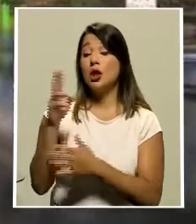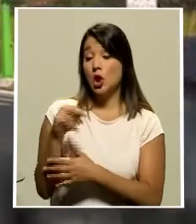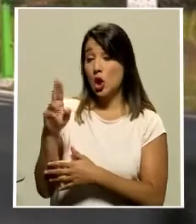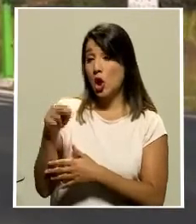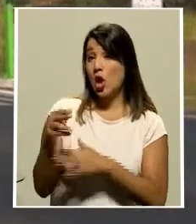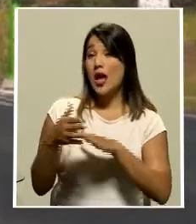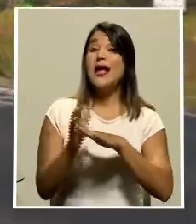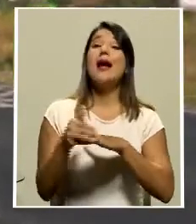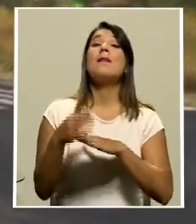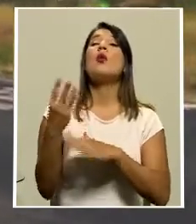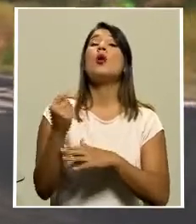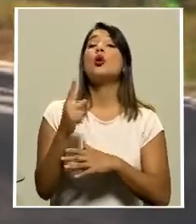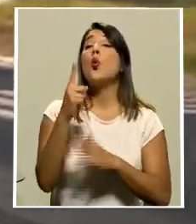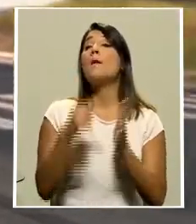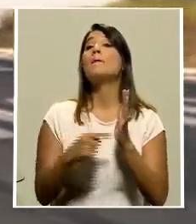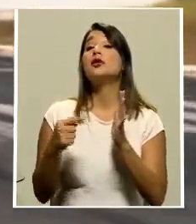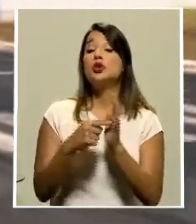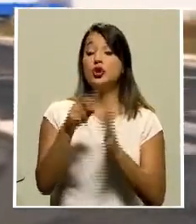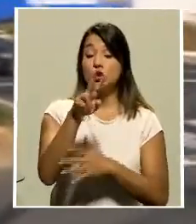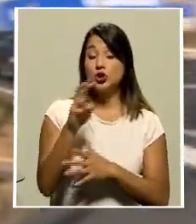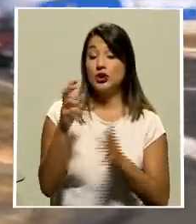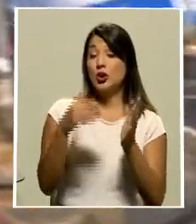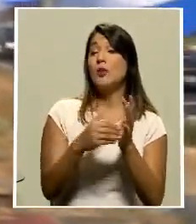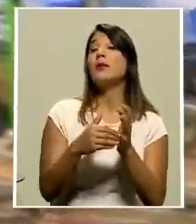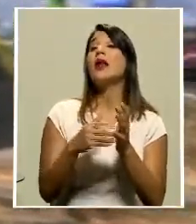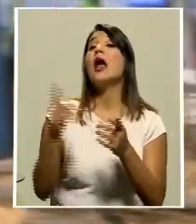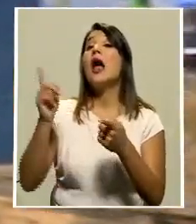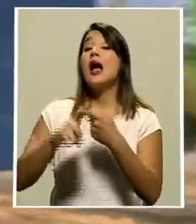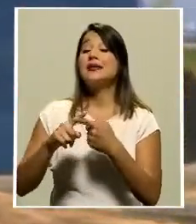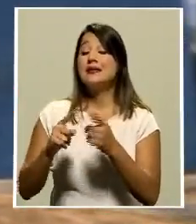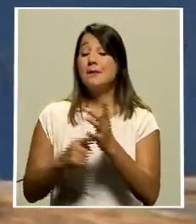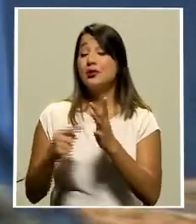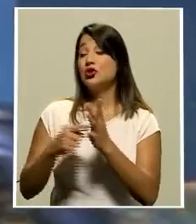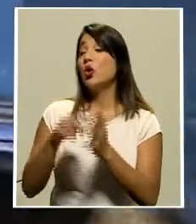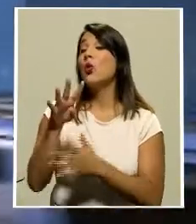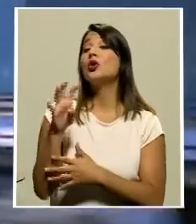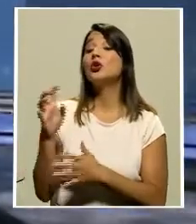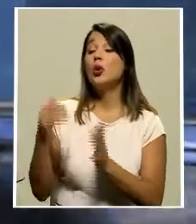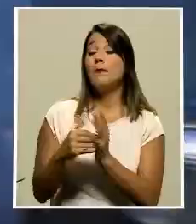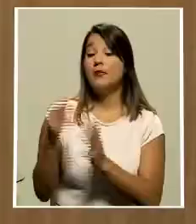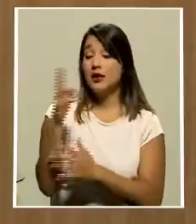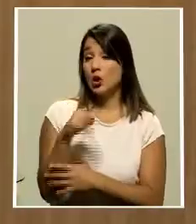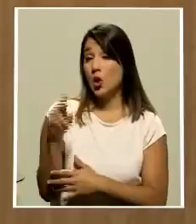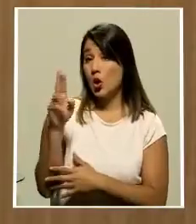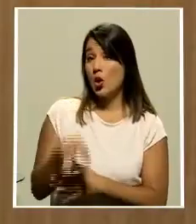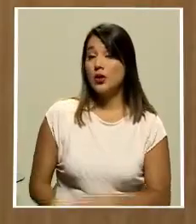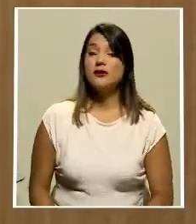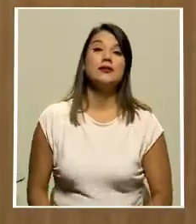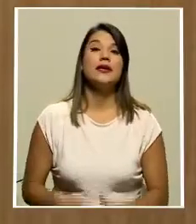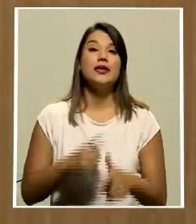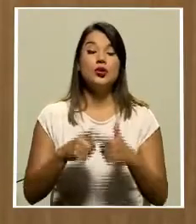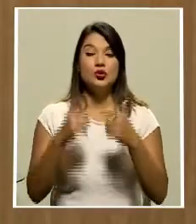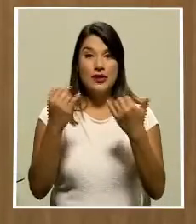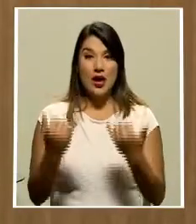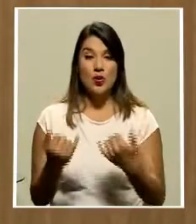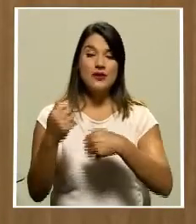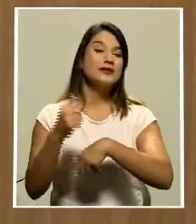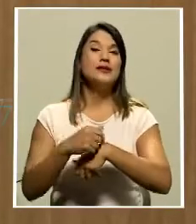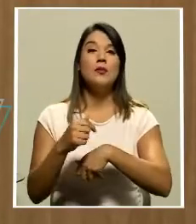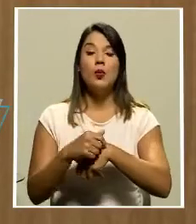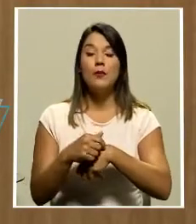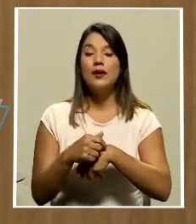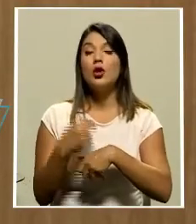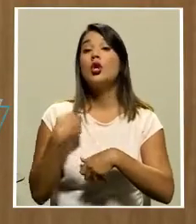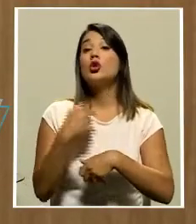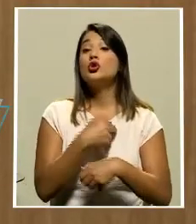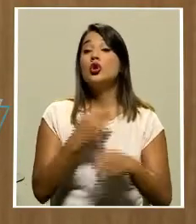entre 1.200.000 y 1.400.000 colones. En este momento estamos con el dinero para ir